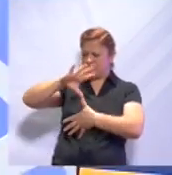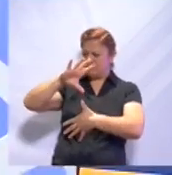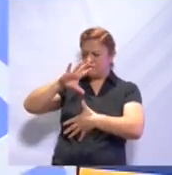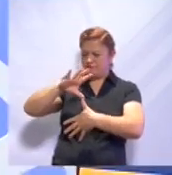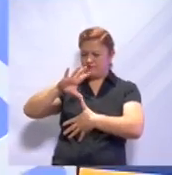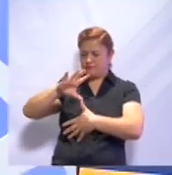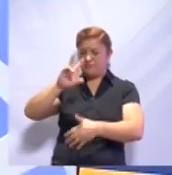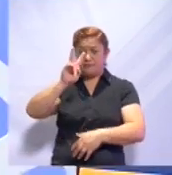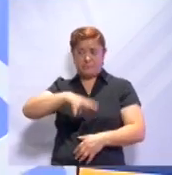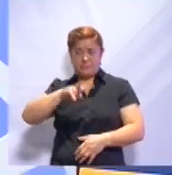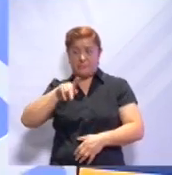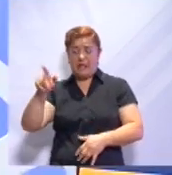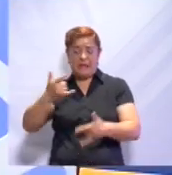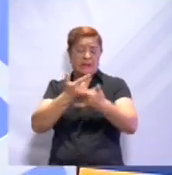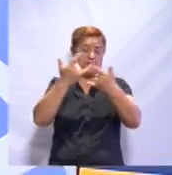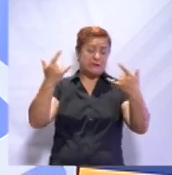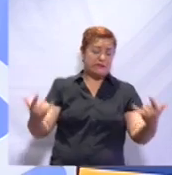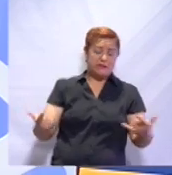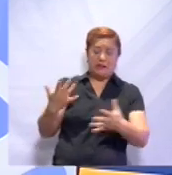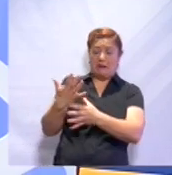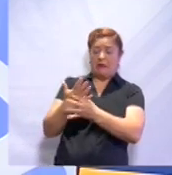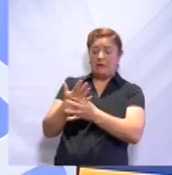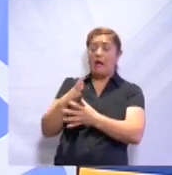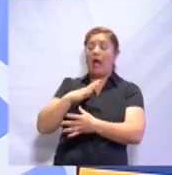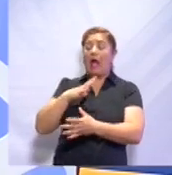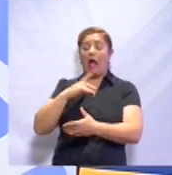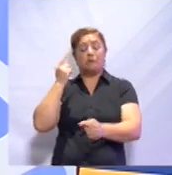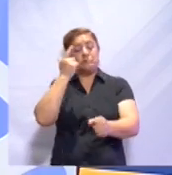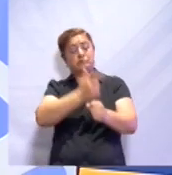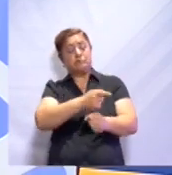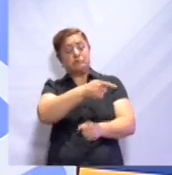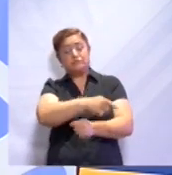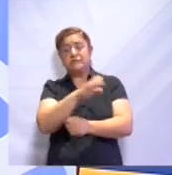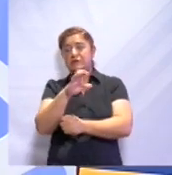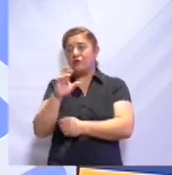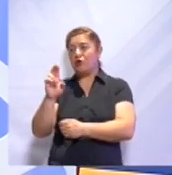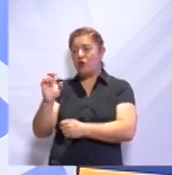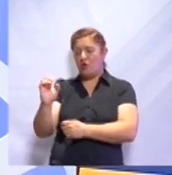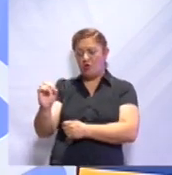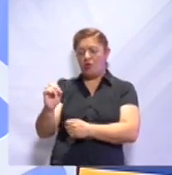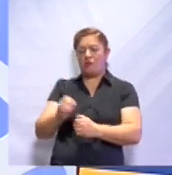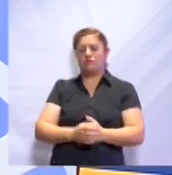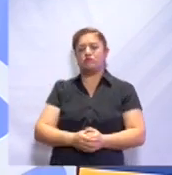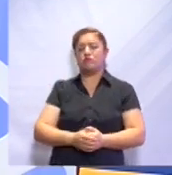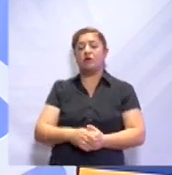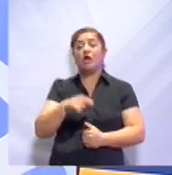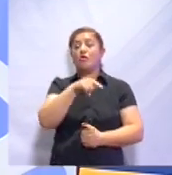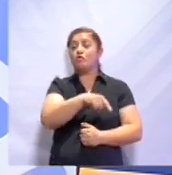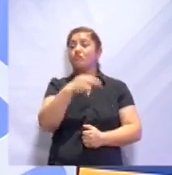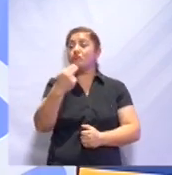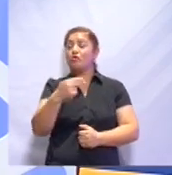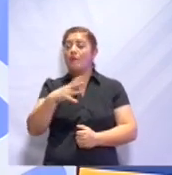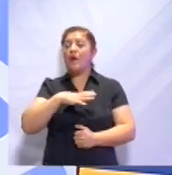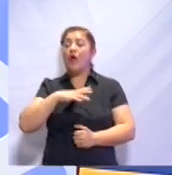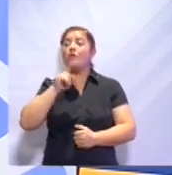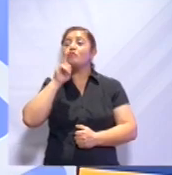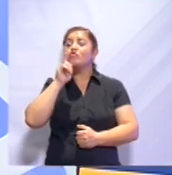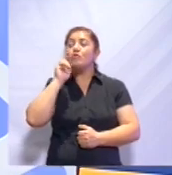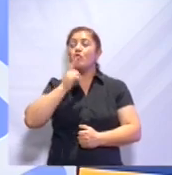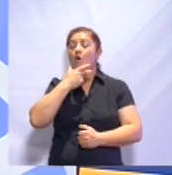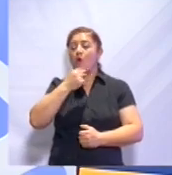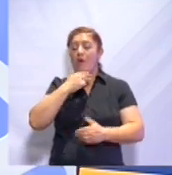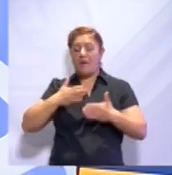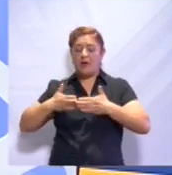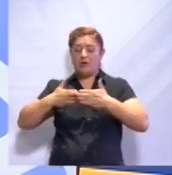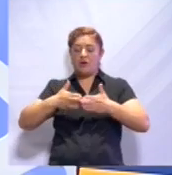pesar de que la historia marca que fue descubierto por Cristóbal Colón, su nombre es en honor a un navegante italiano de nombre